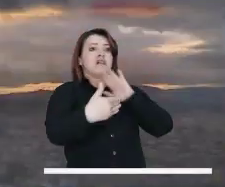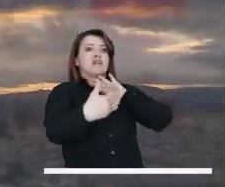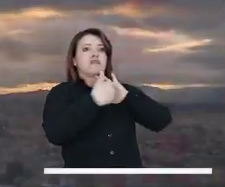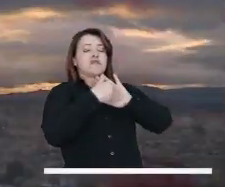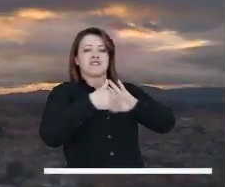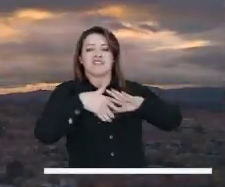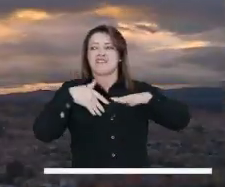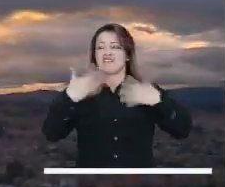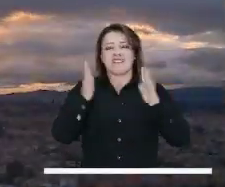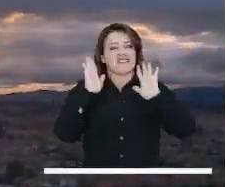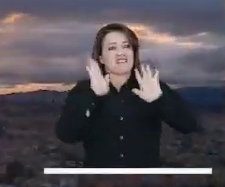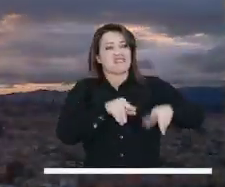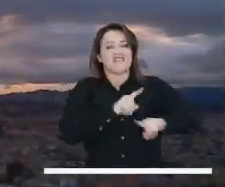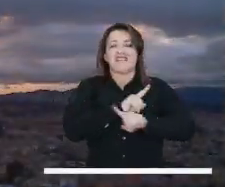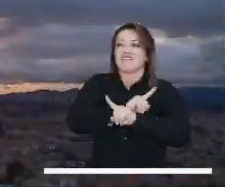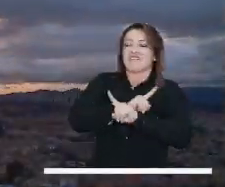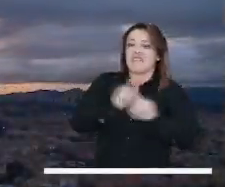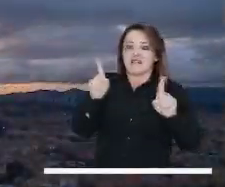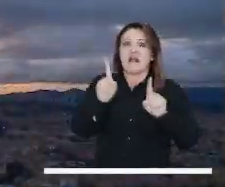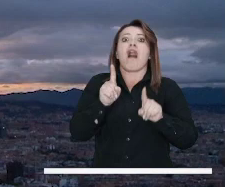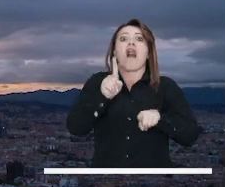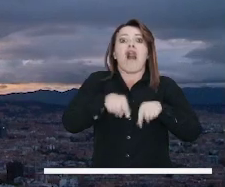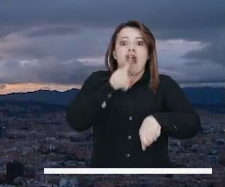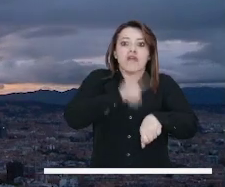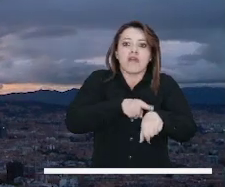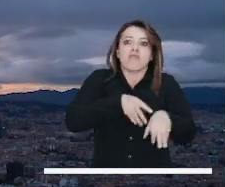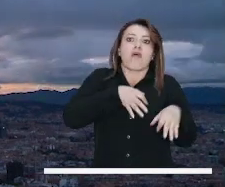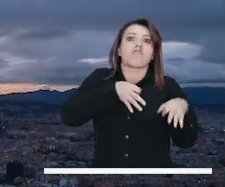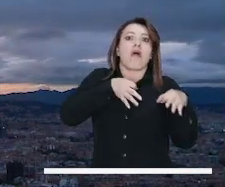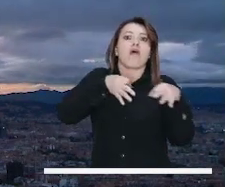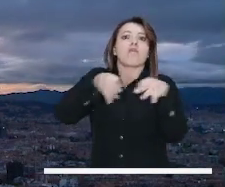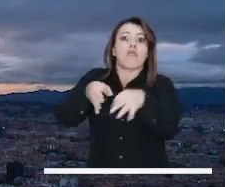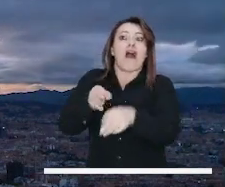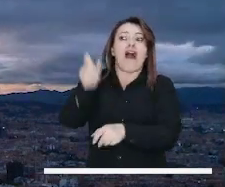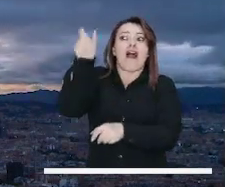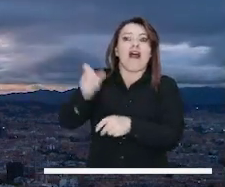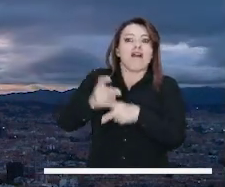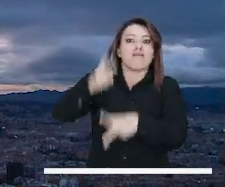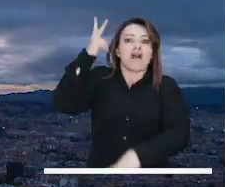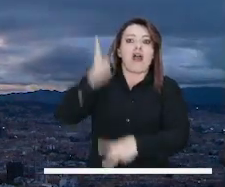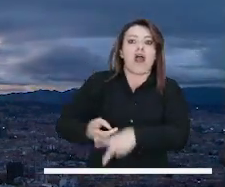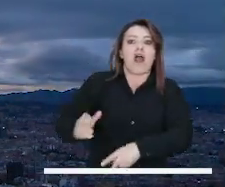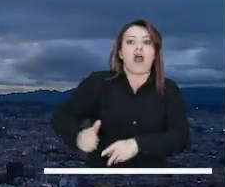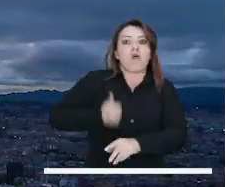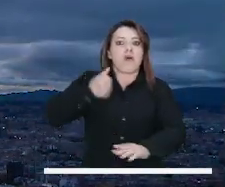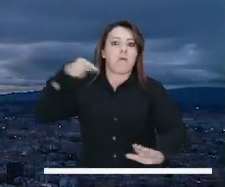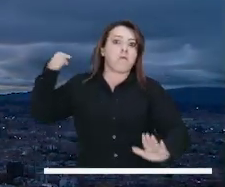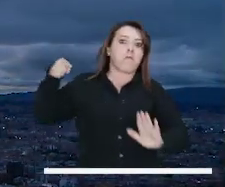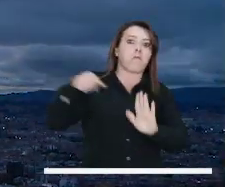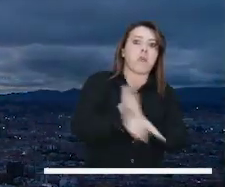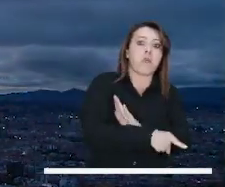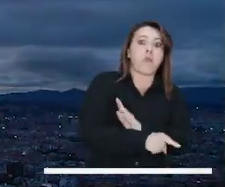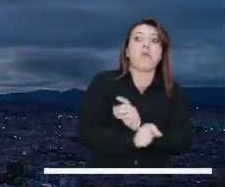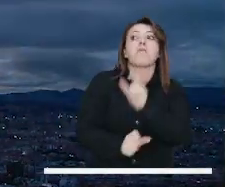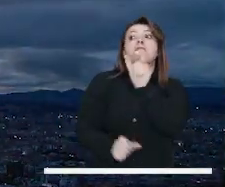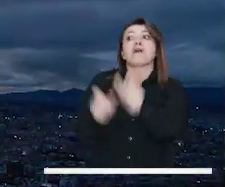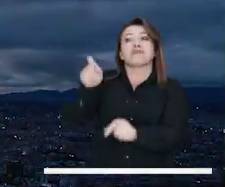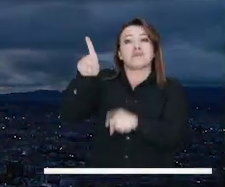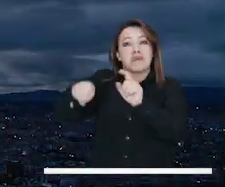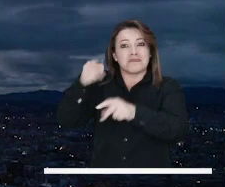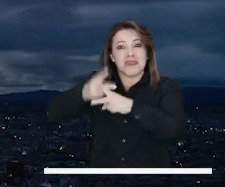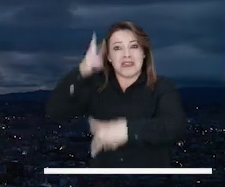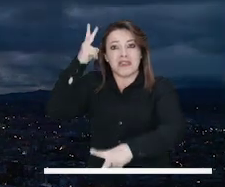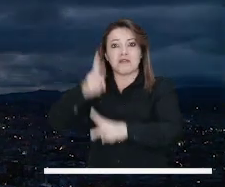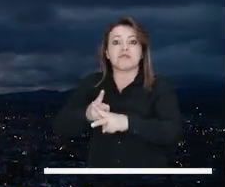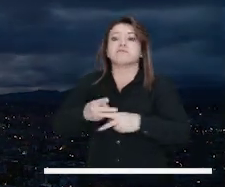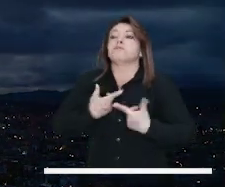entidades competentes llevan a que terminen perdiendo su vida por la dilación de los trámites. Asimismo, el agresor en muchos de